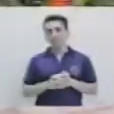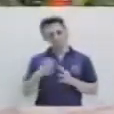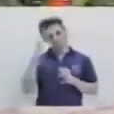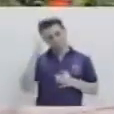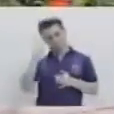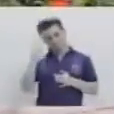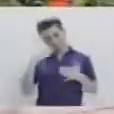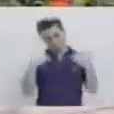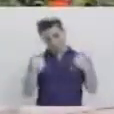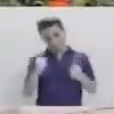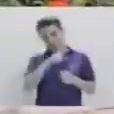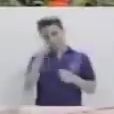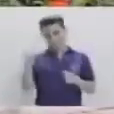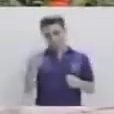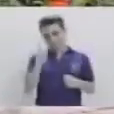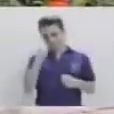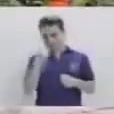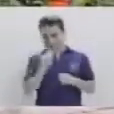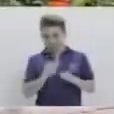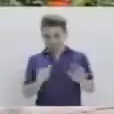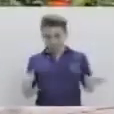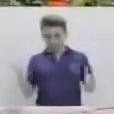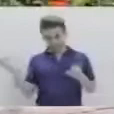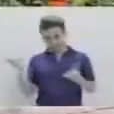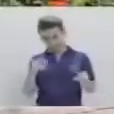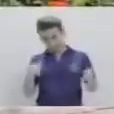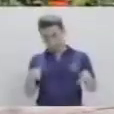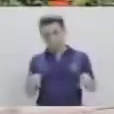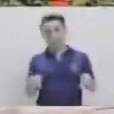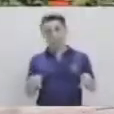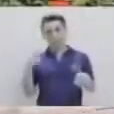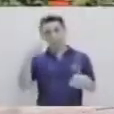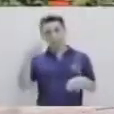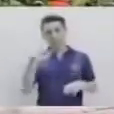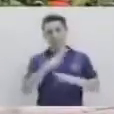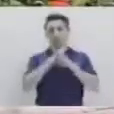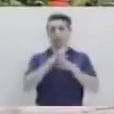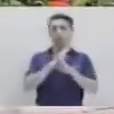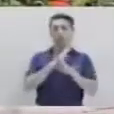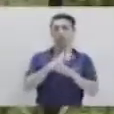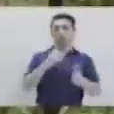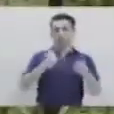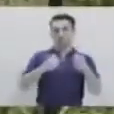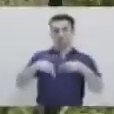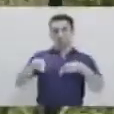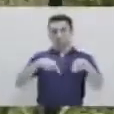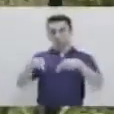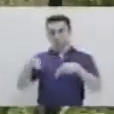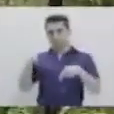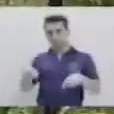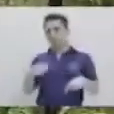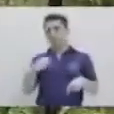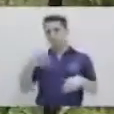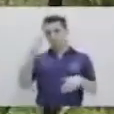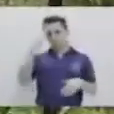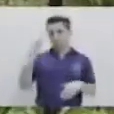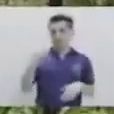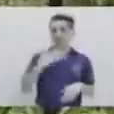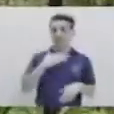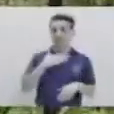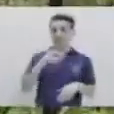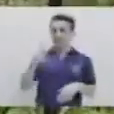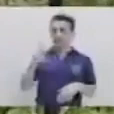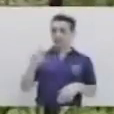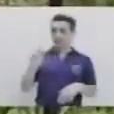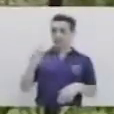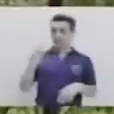¿Qué tal chicos y chicas? Sean bienvenidos nuevamente a una nueva cápsula de seguridad vial. Y en esta ocasión, en la número seis, les saluda Kevin Rivera,